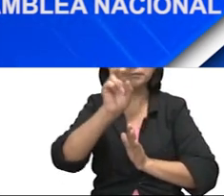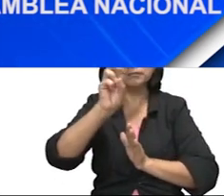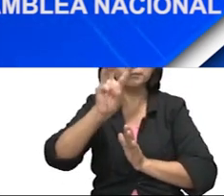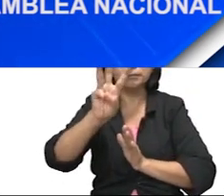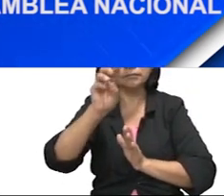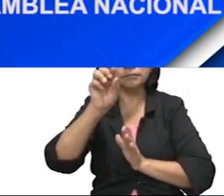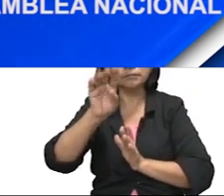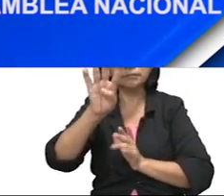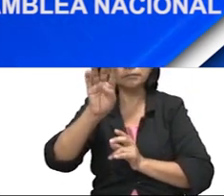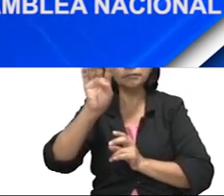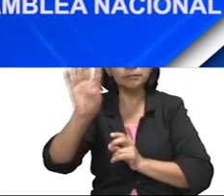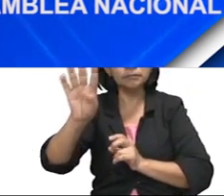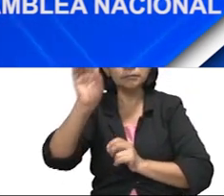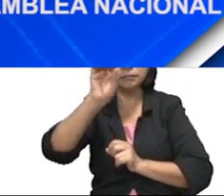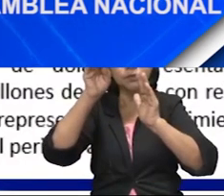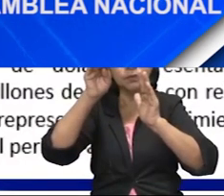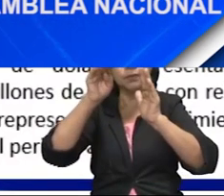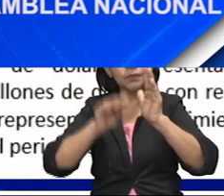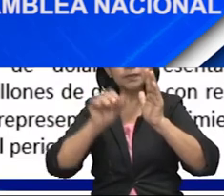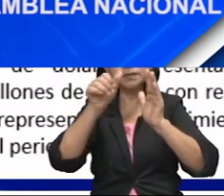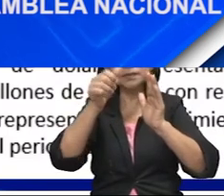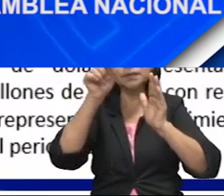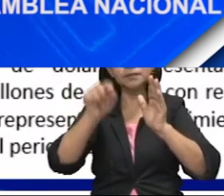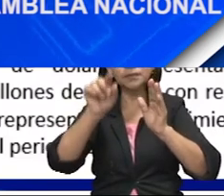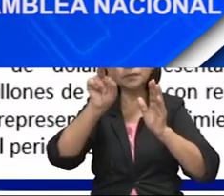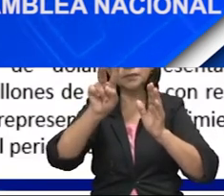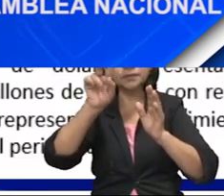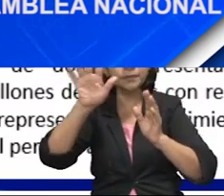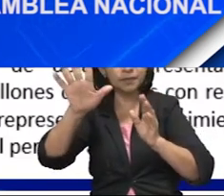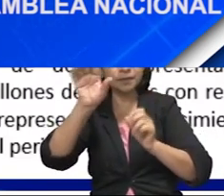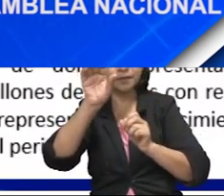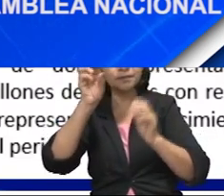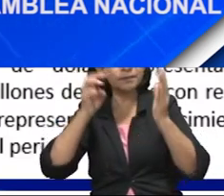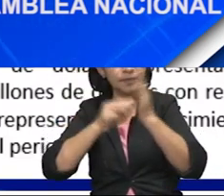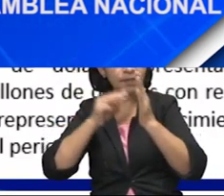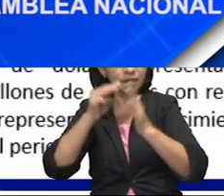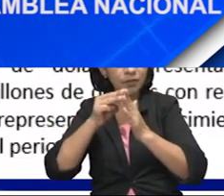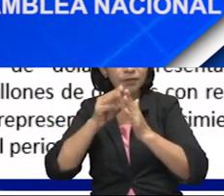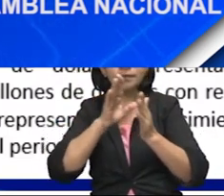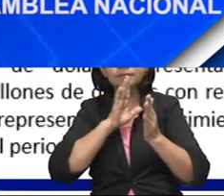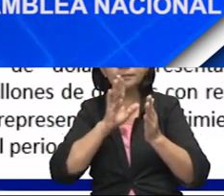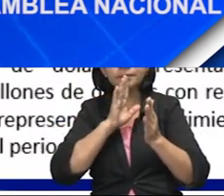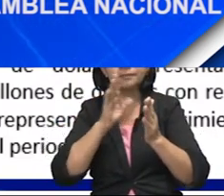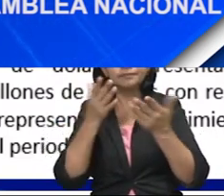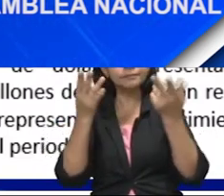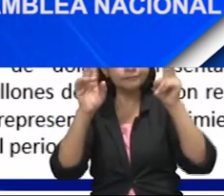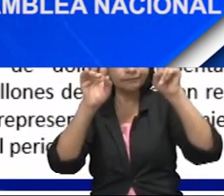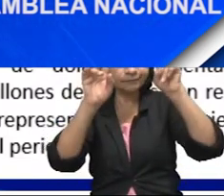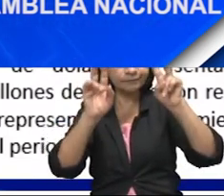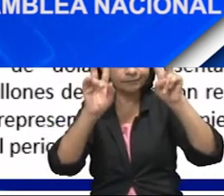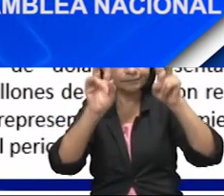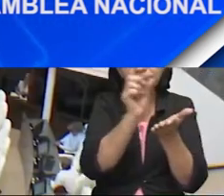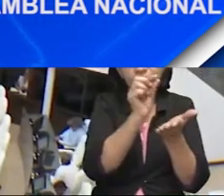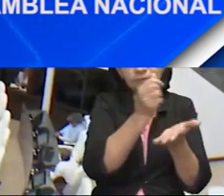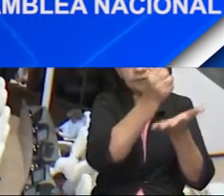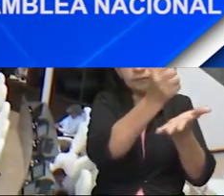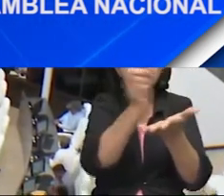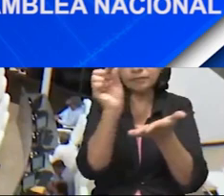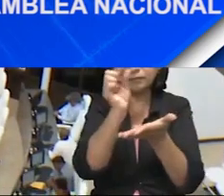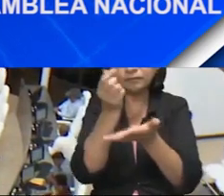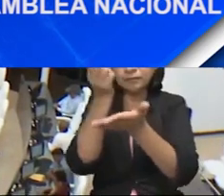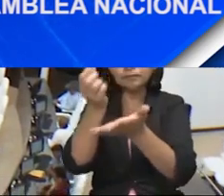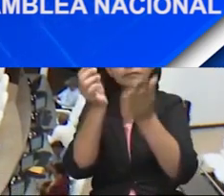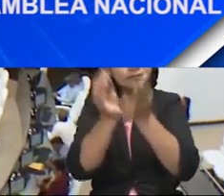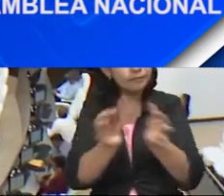.44%. Según el informe, el patrimonio total de las instituciones con relación al 2021